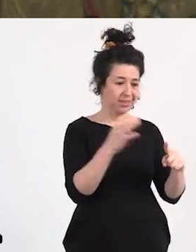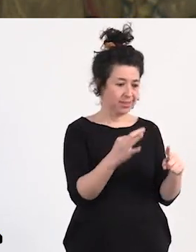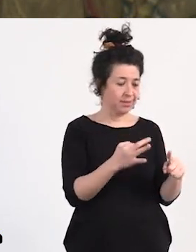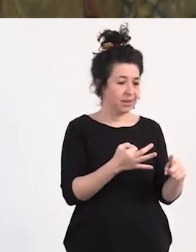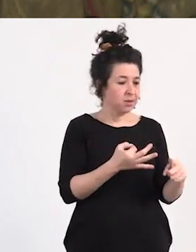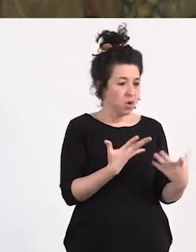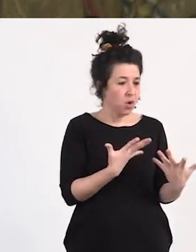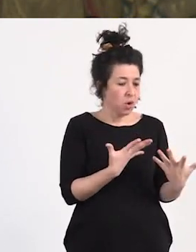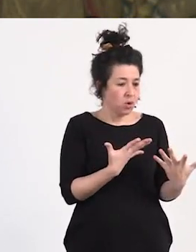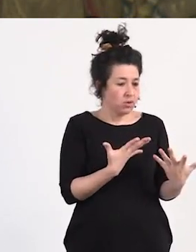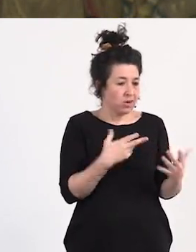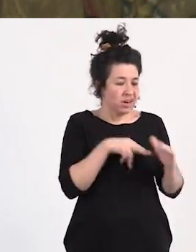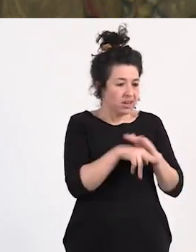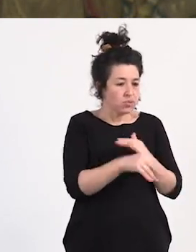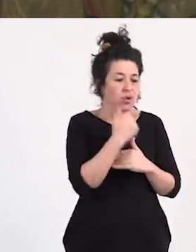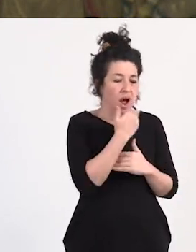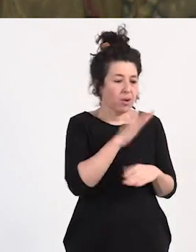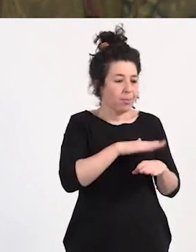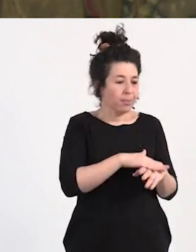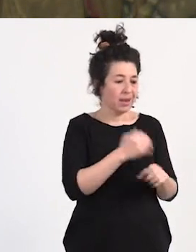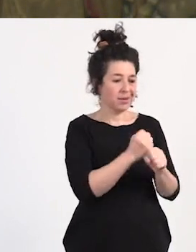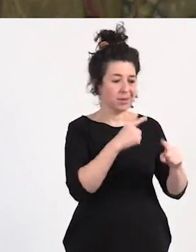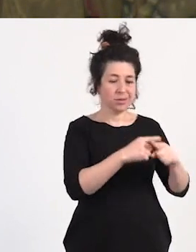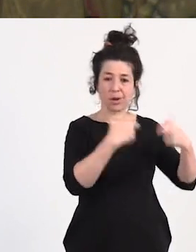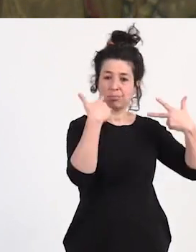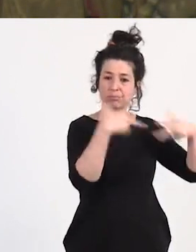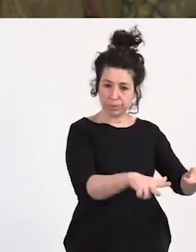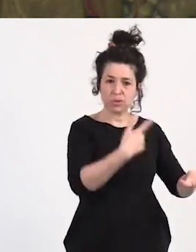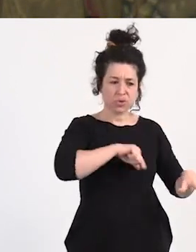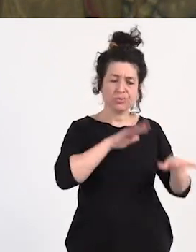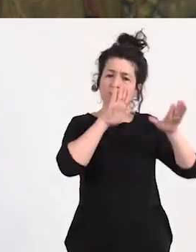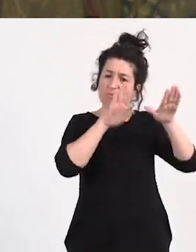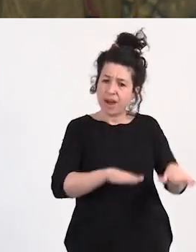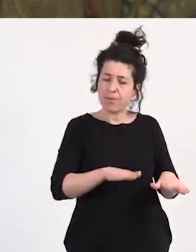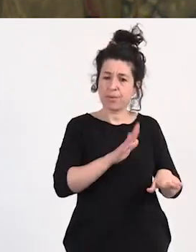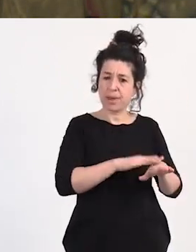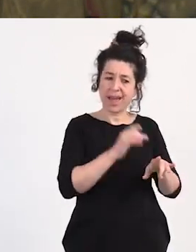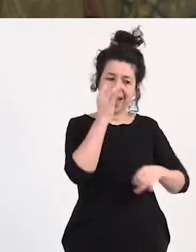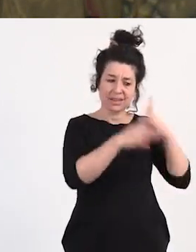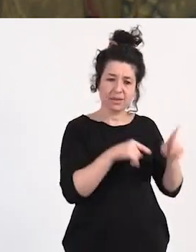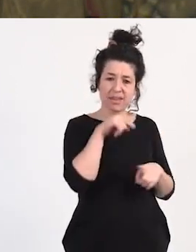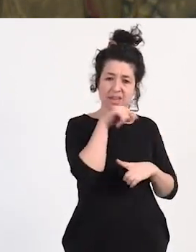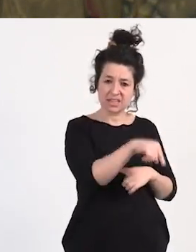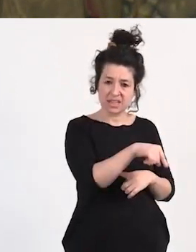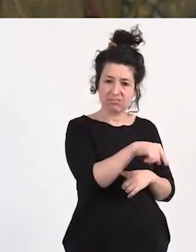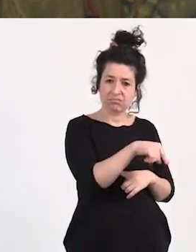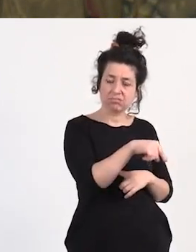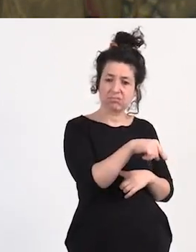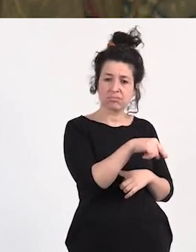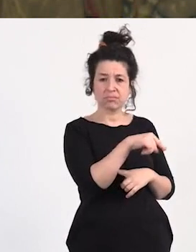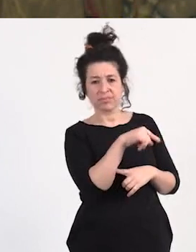el trabajo sexual también vamos estamos a favor de eso de potencializar este tipo de actividades de este tipo de